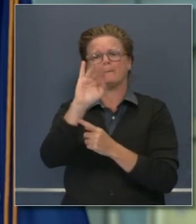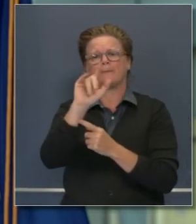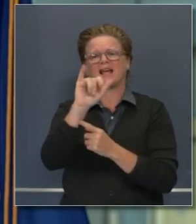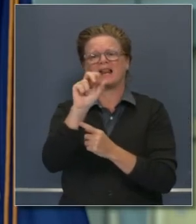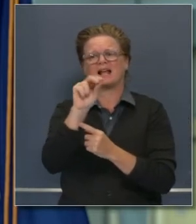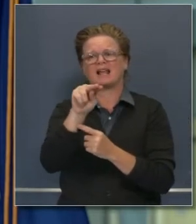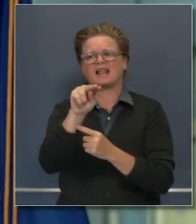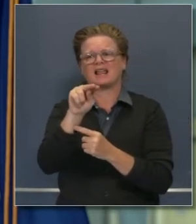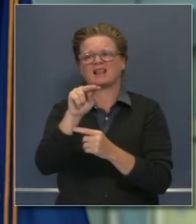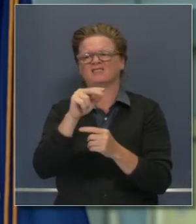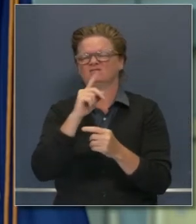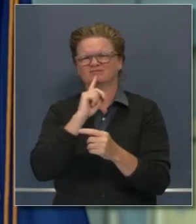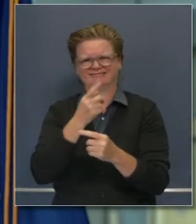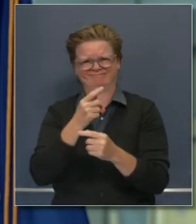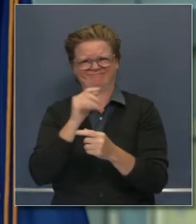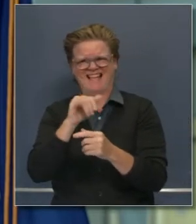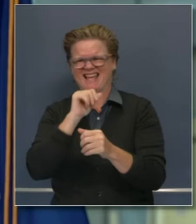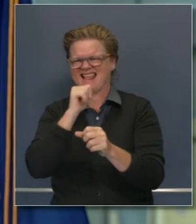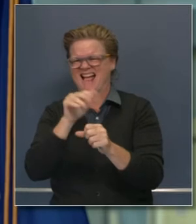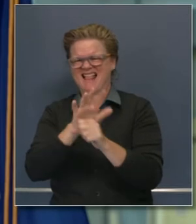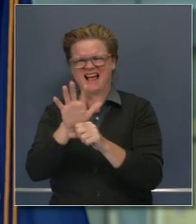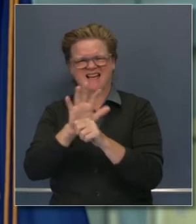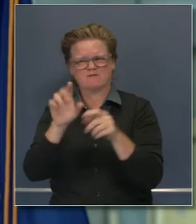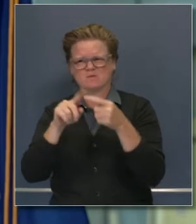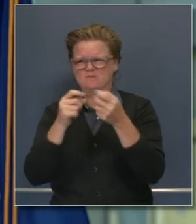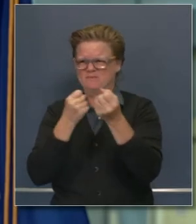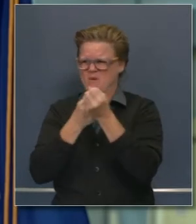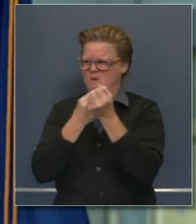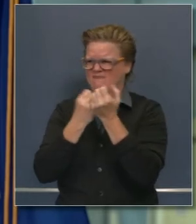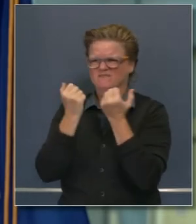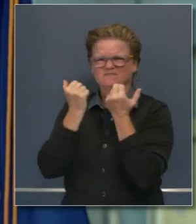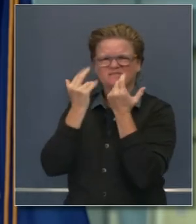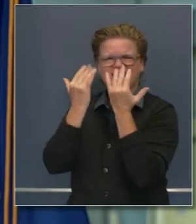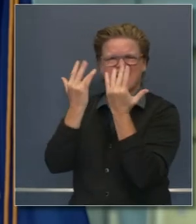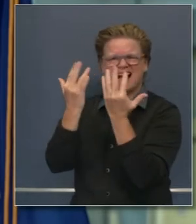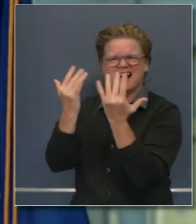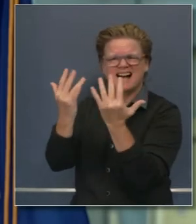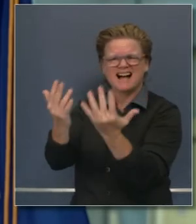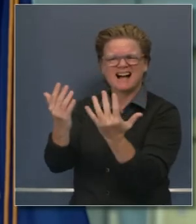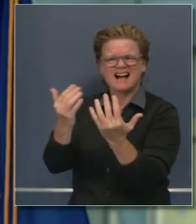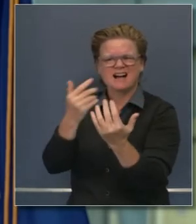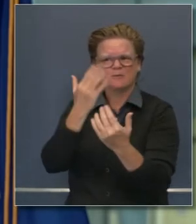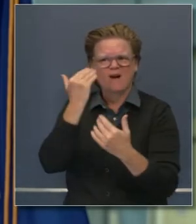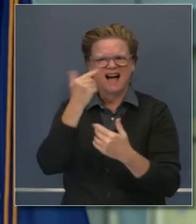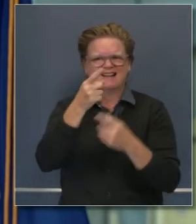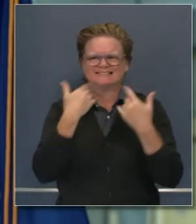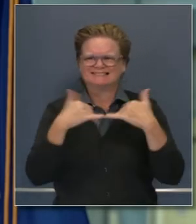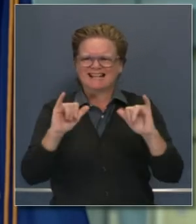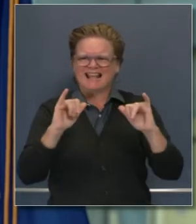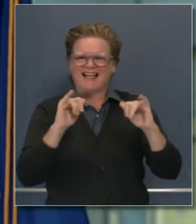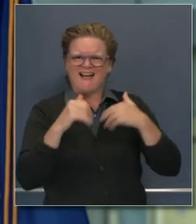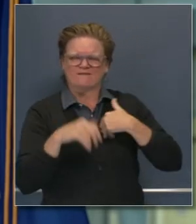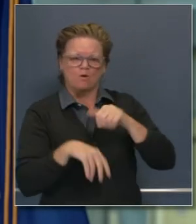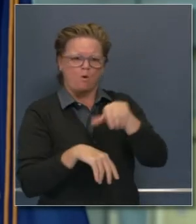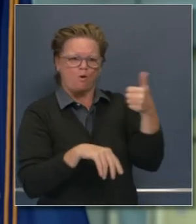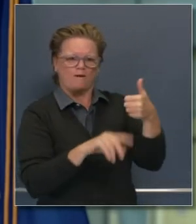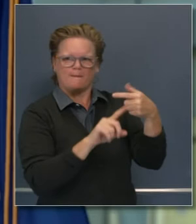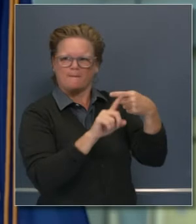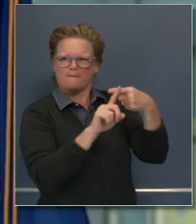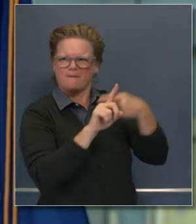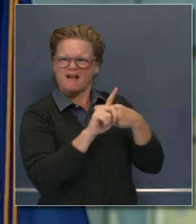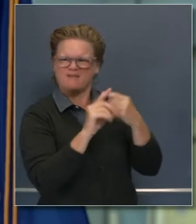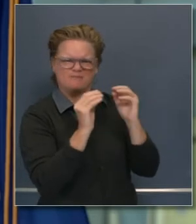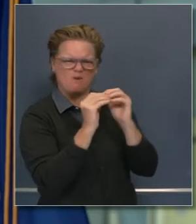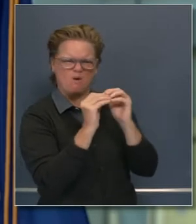suficientes para cubrir toda la temporada de incendios o debía falta más de un mes. Entonces, ¿desea usted